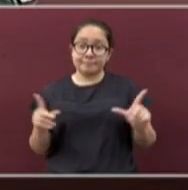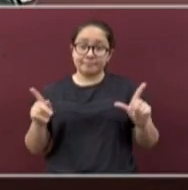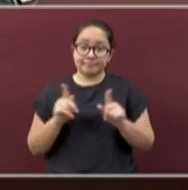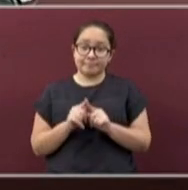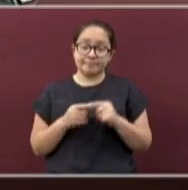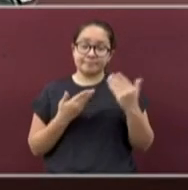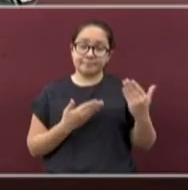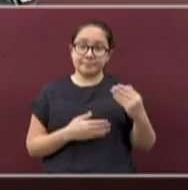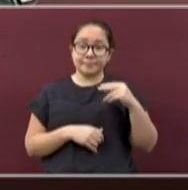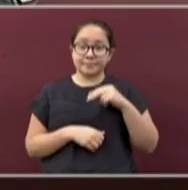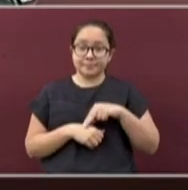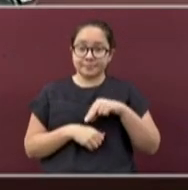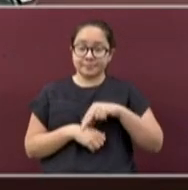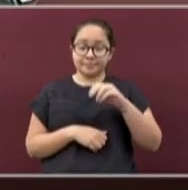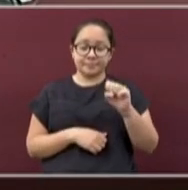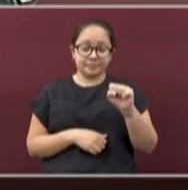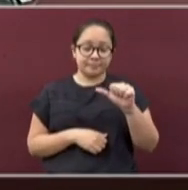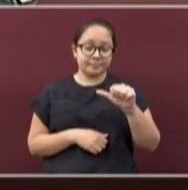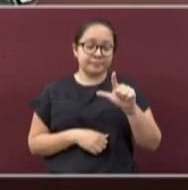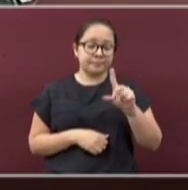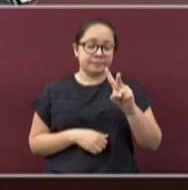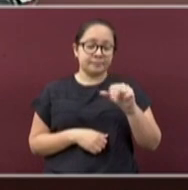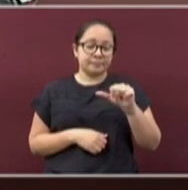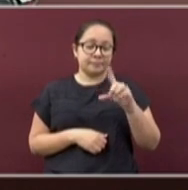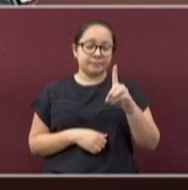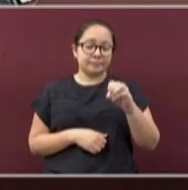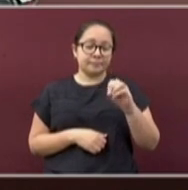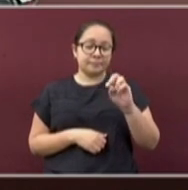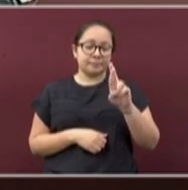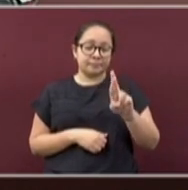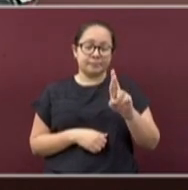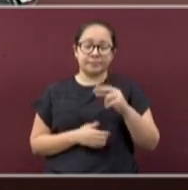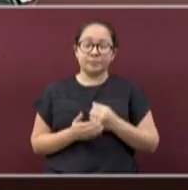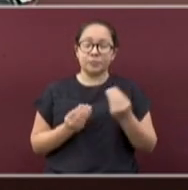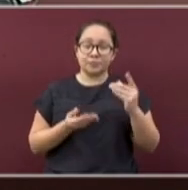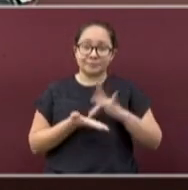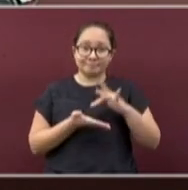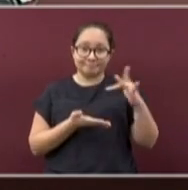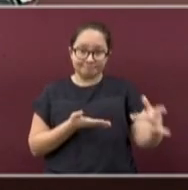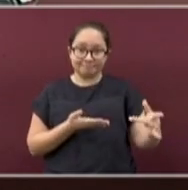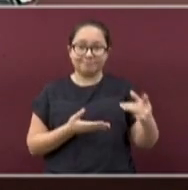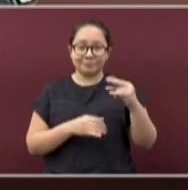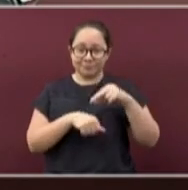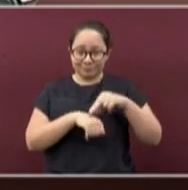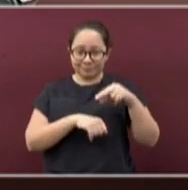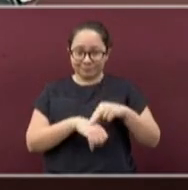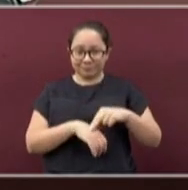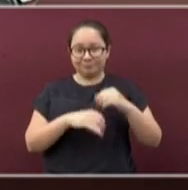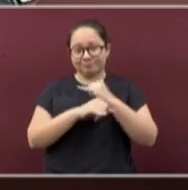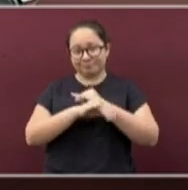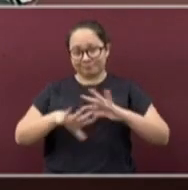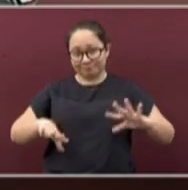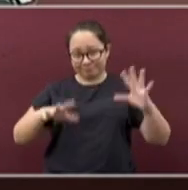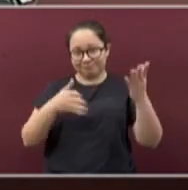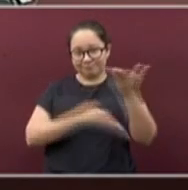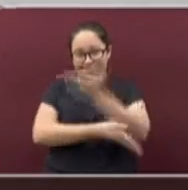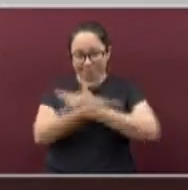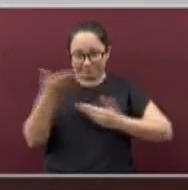voz al doctor Salvador. Muchísimas gracias doctora Dulce por compartirnos la información epidemiológica.